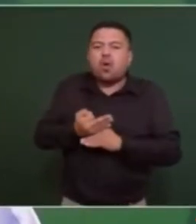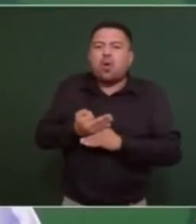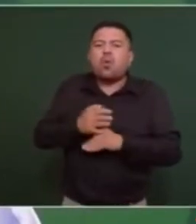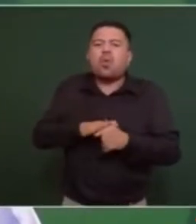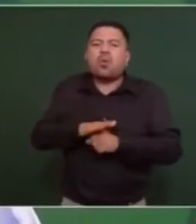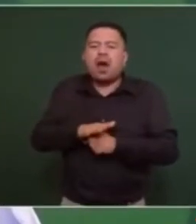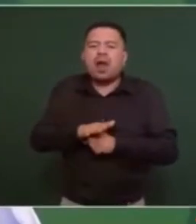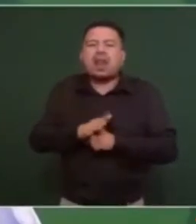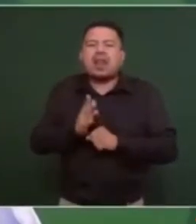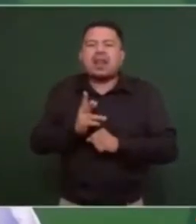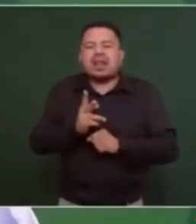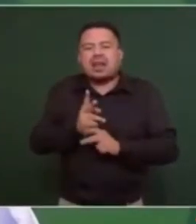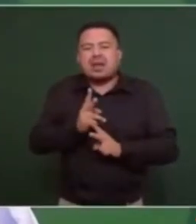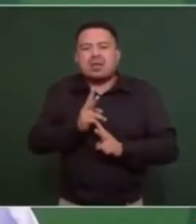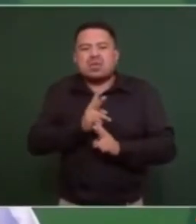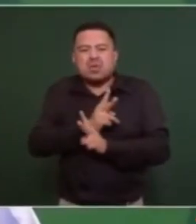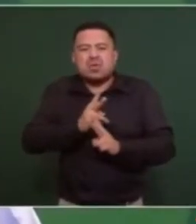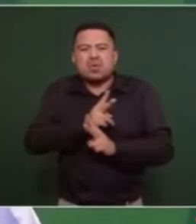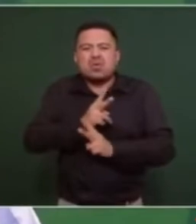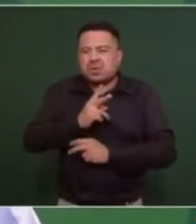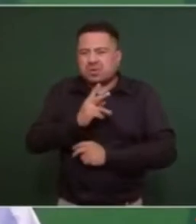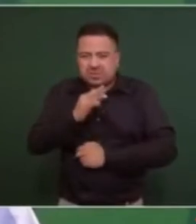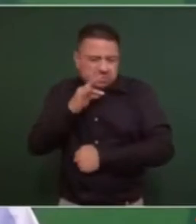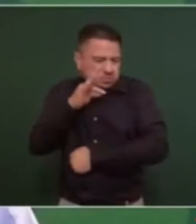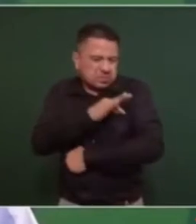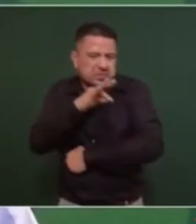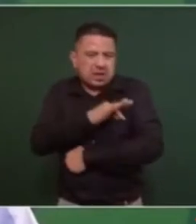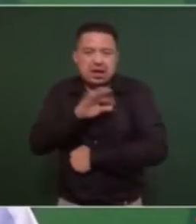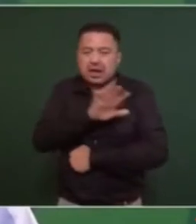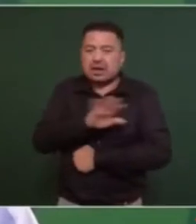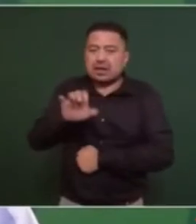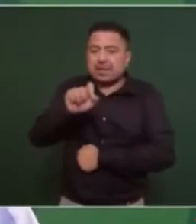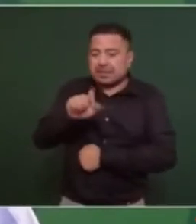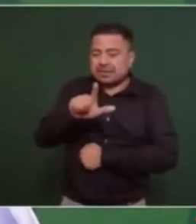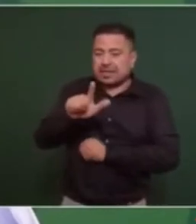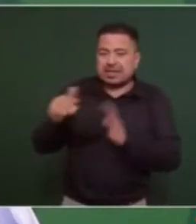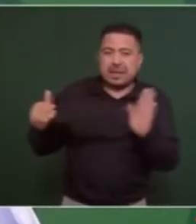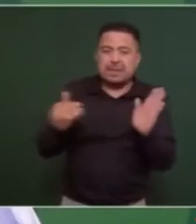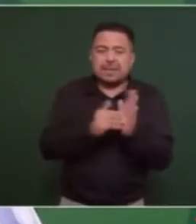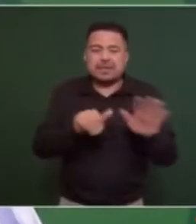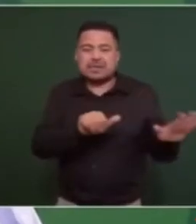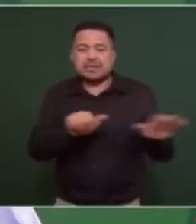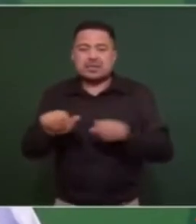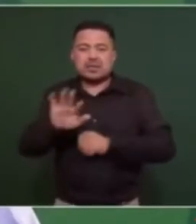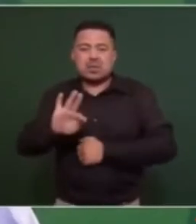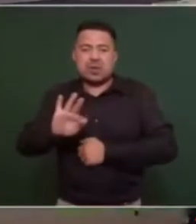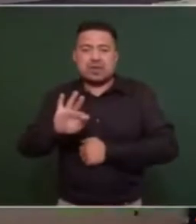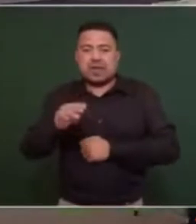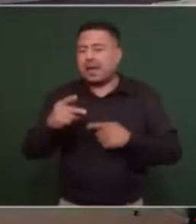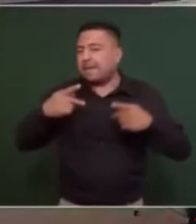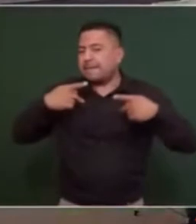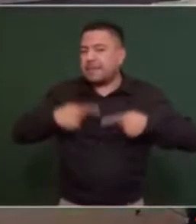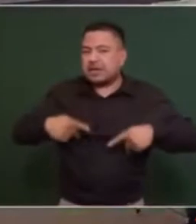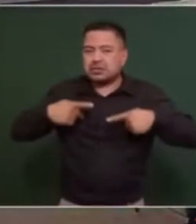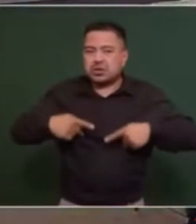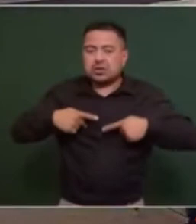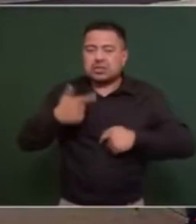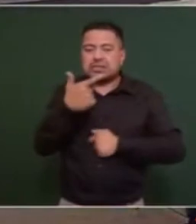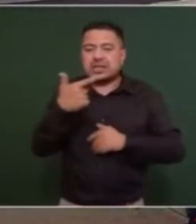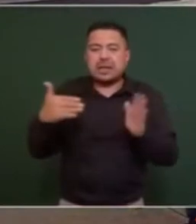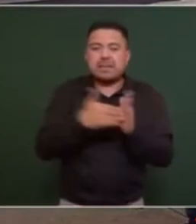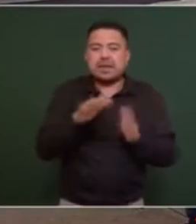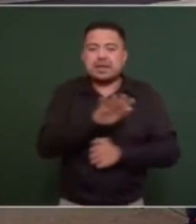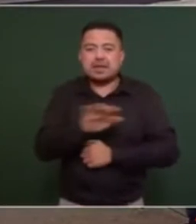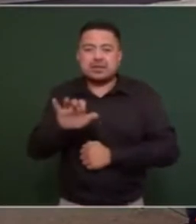nebulización espacial y térmica cubre a 527.640 personas y 7